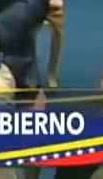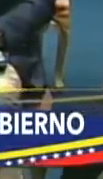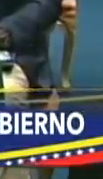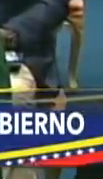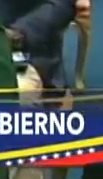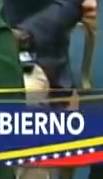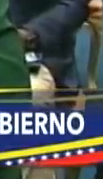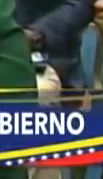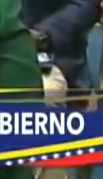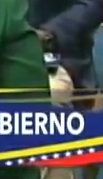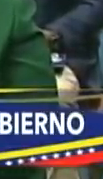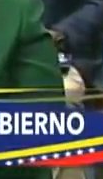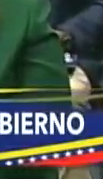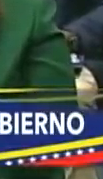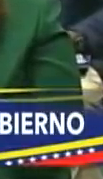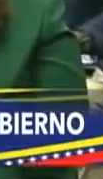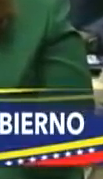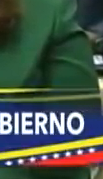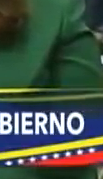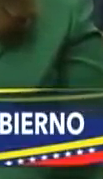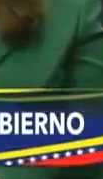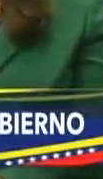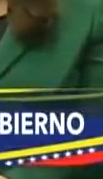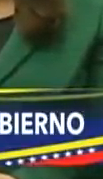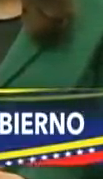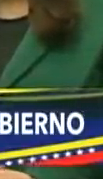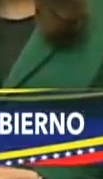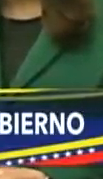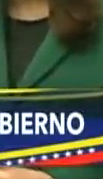31 de enero, Silvia siempre dice, se fue el año.